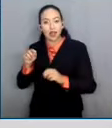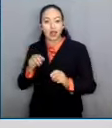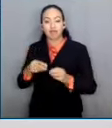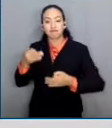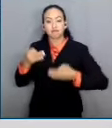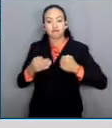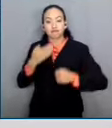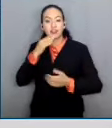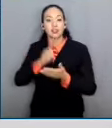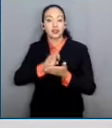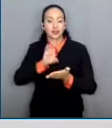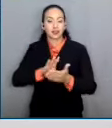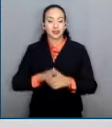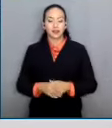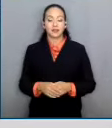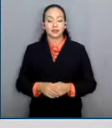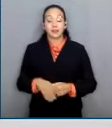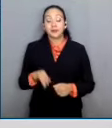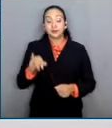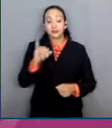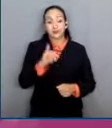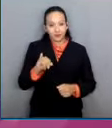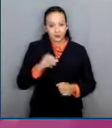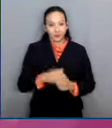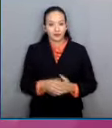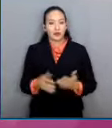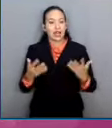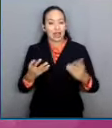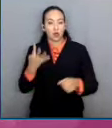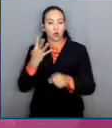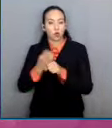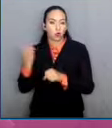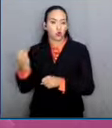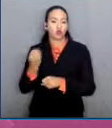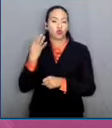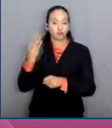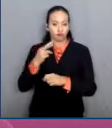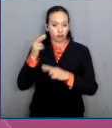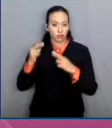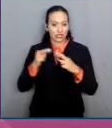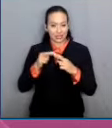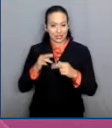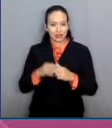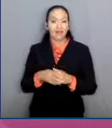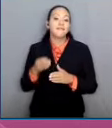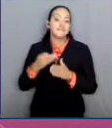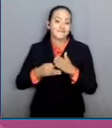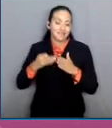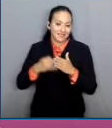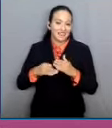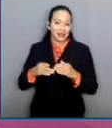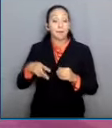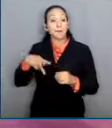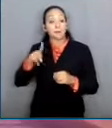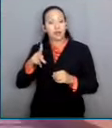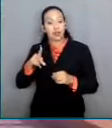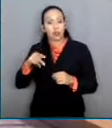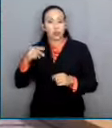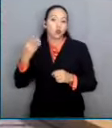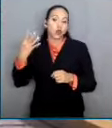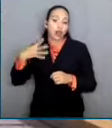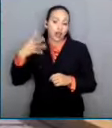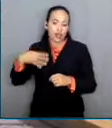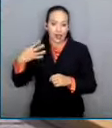Y este jueves se llevará a cabo el cuarto foro regional de 14 a los que convocó la ministra presidenta Norma Lucía Piña